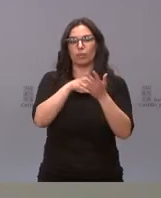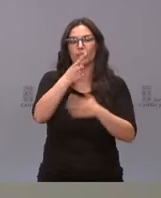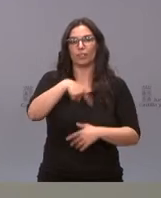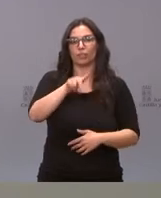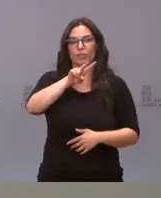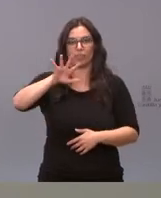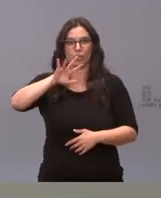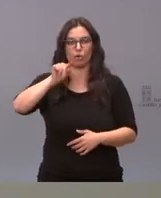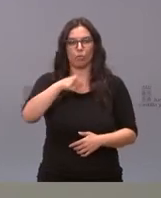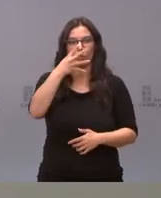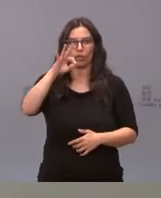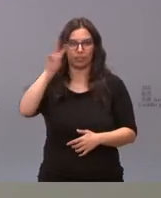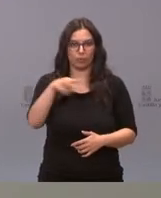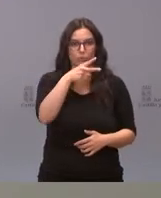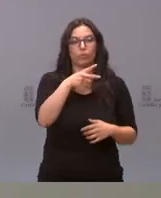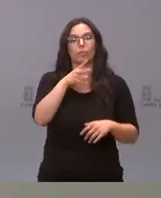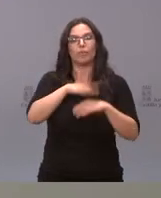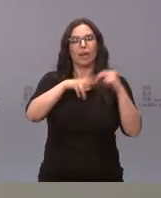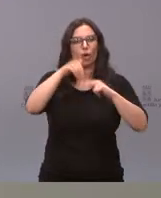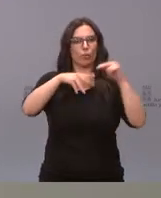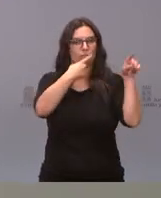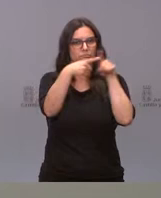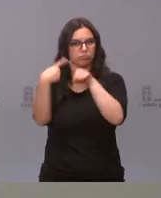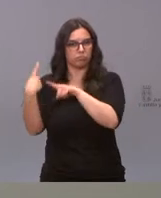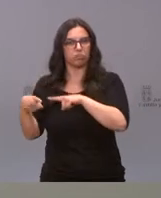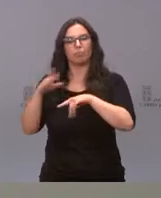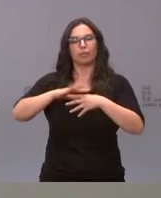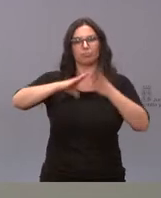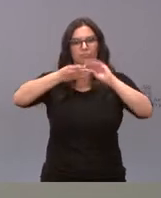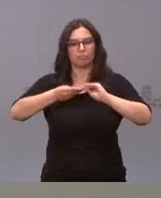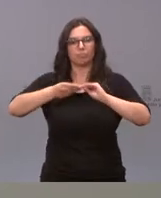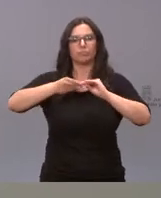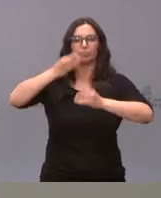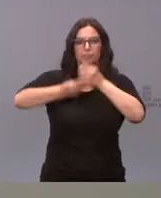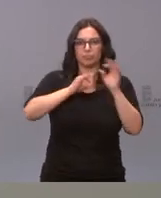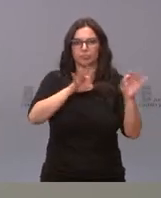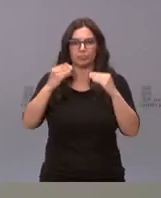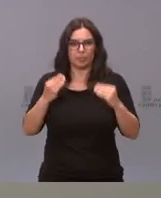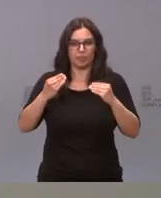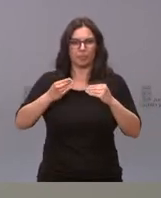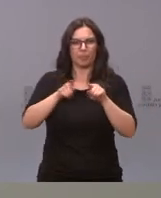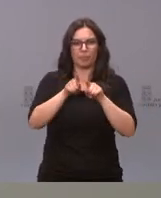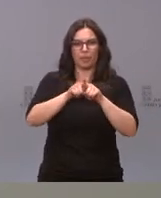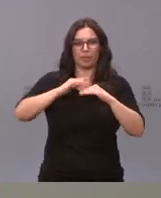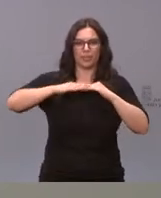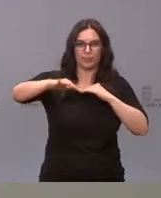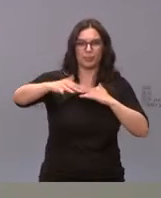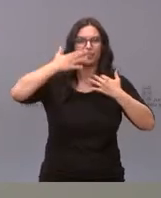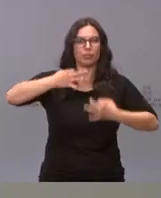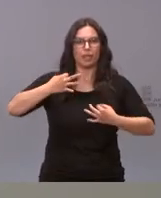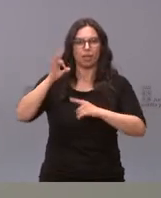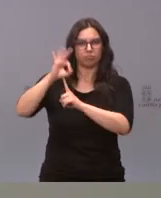,40 euros para distintas obras de acondicionamiento, ejecución de una escollera, restitución de barrera de seguridad,